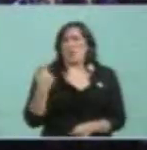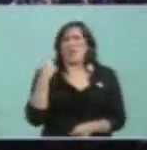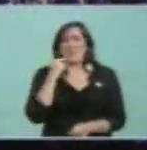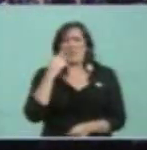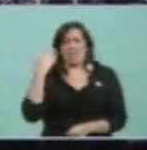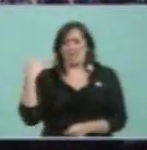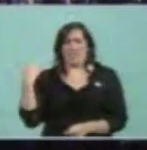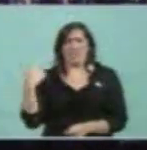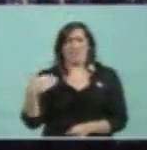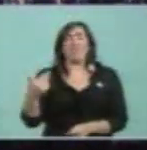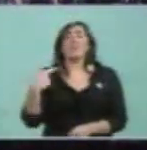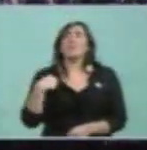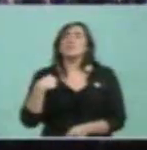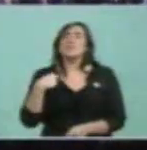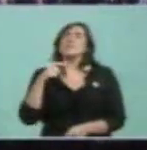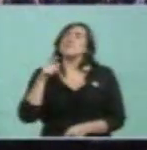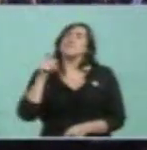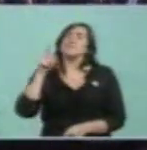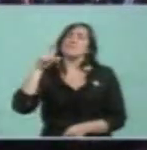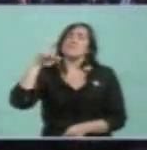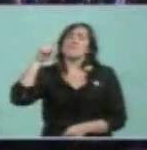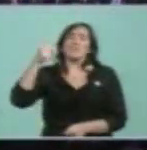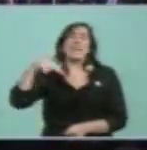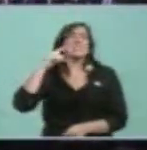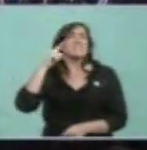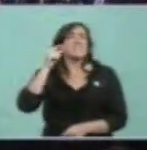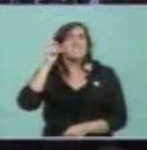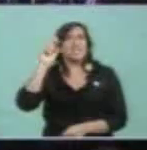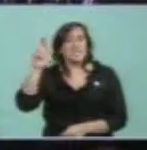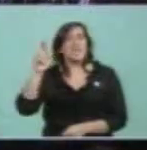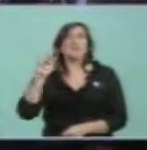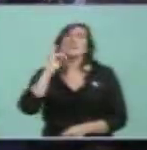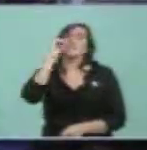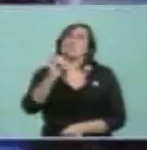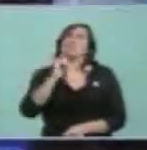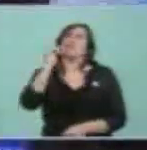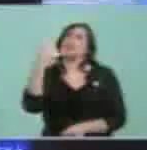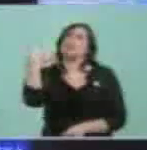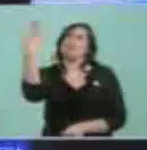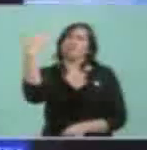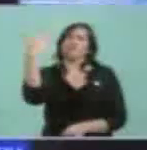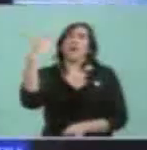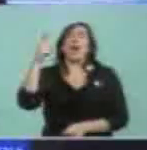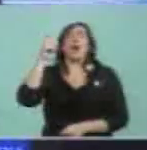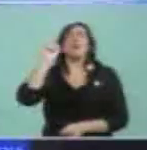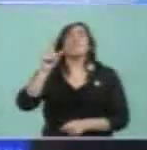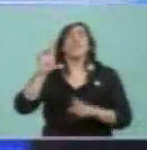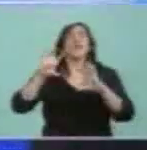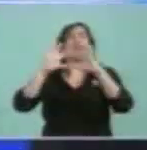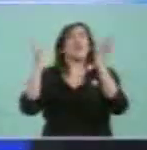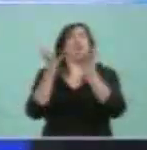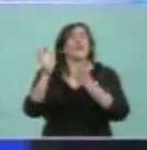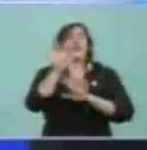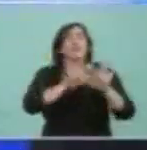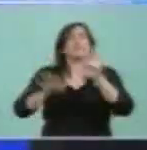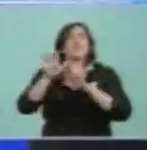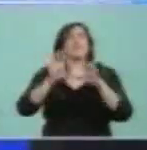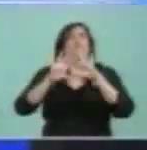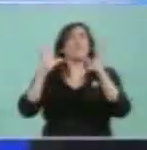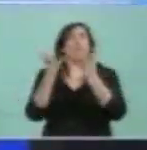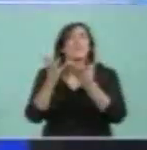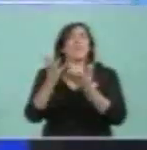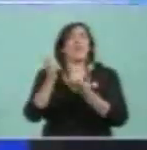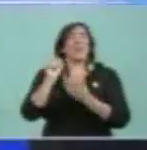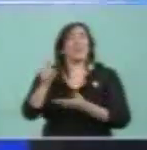a nuestro canciller ante la Organización Mundial de Comercio decir las